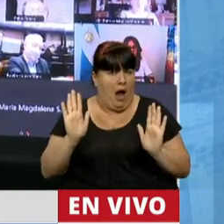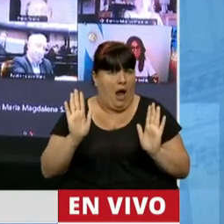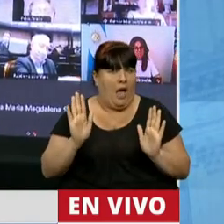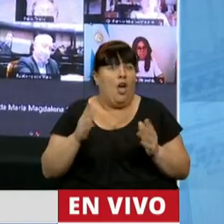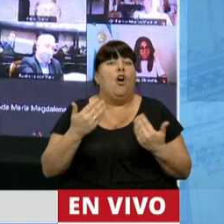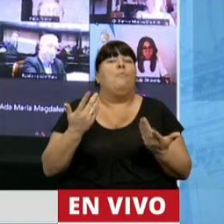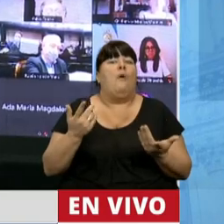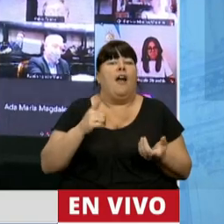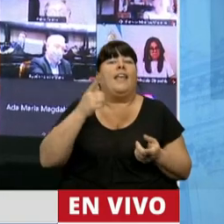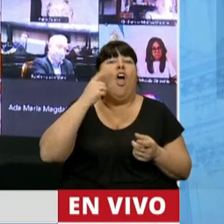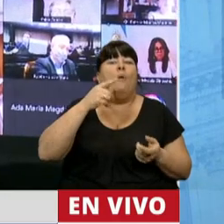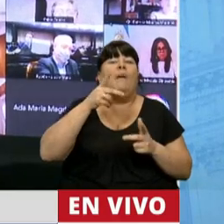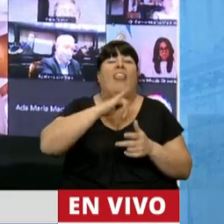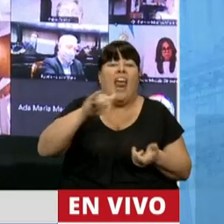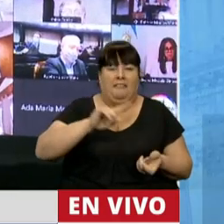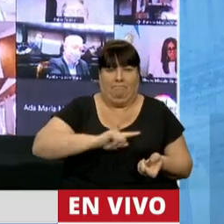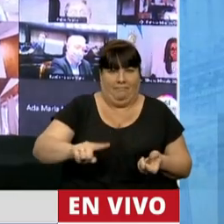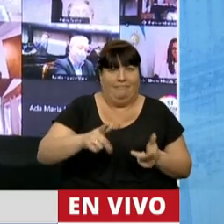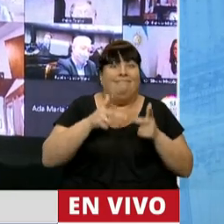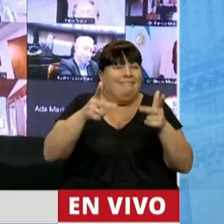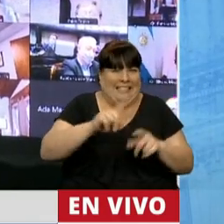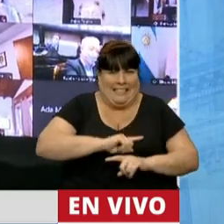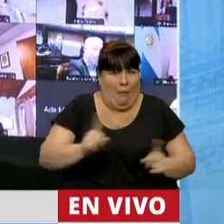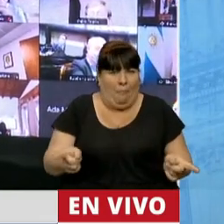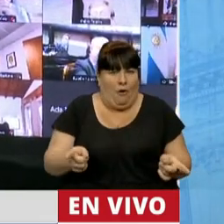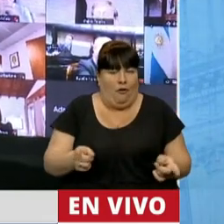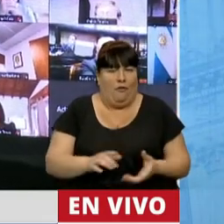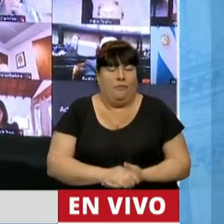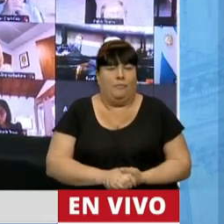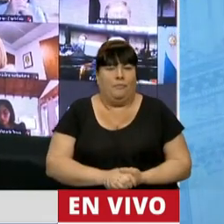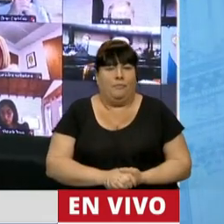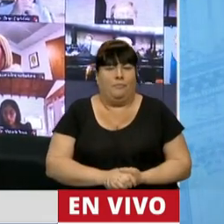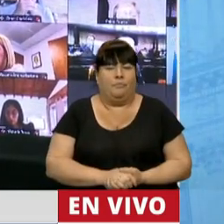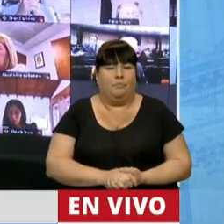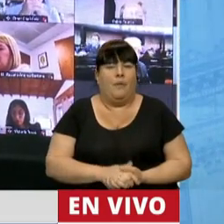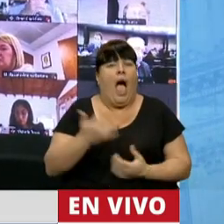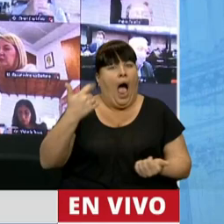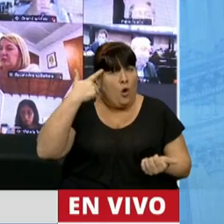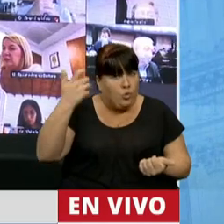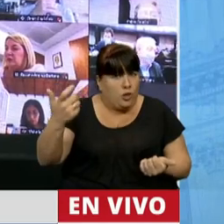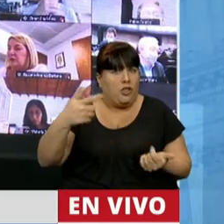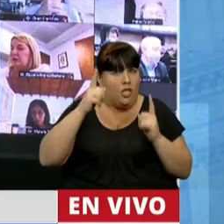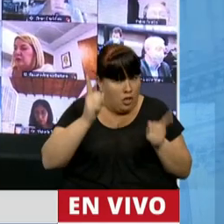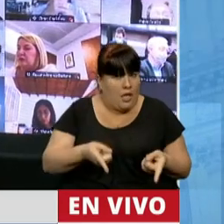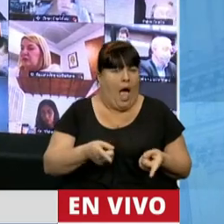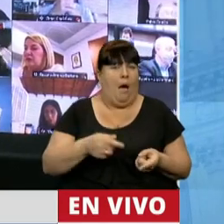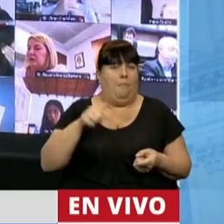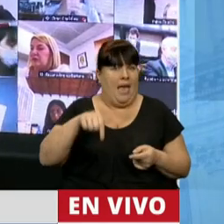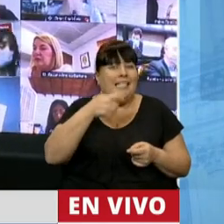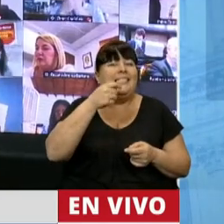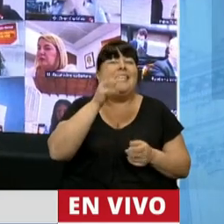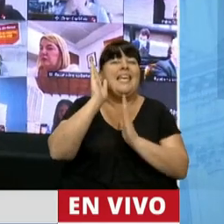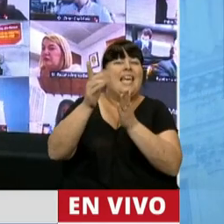porque no se atreven a denunciar, ni siquiera contarlo. Hay suicidios en estos